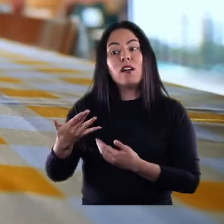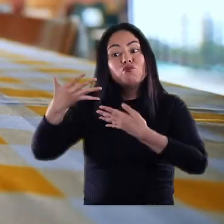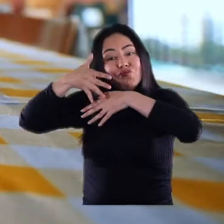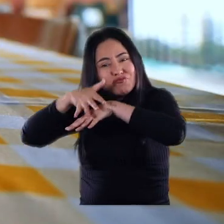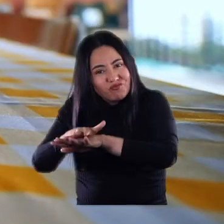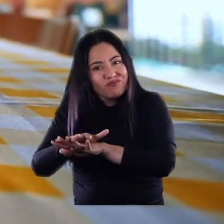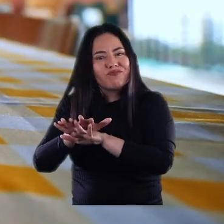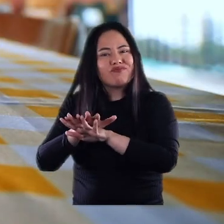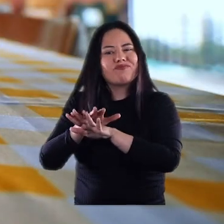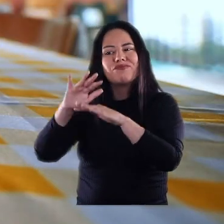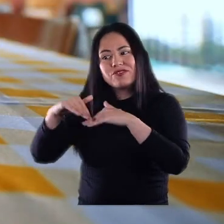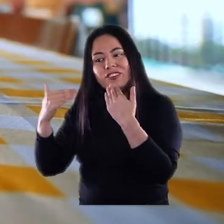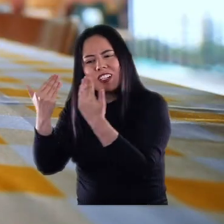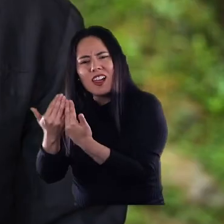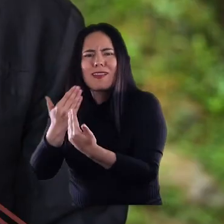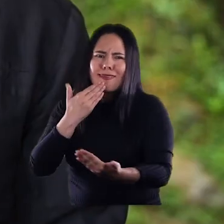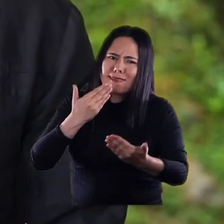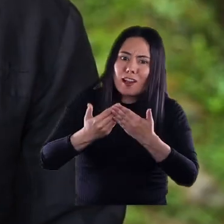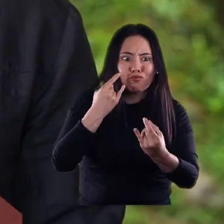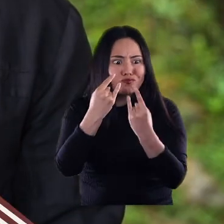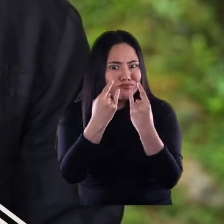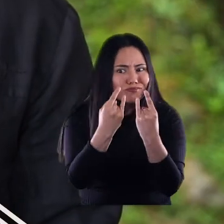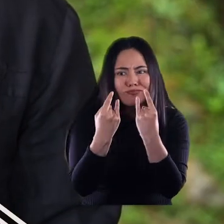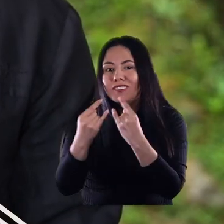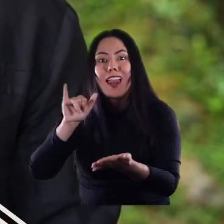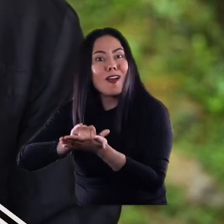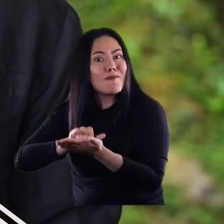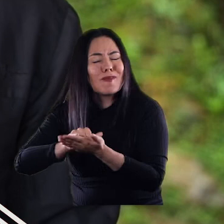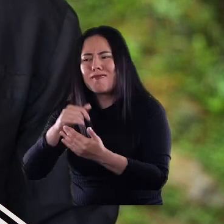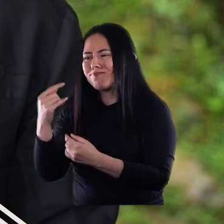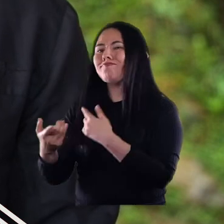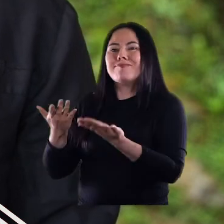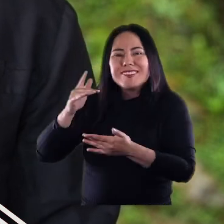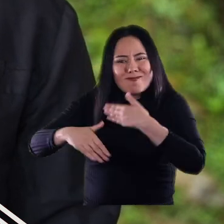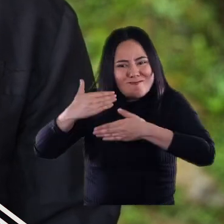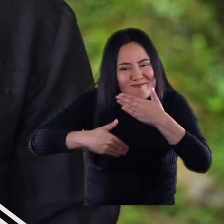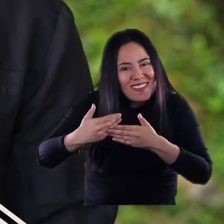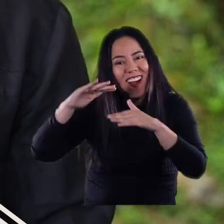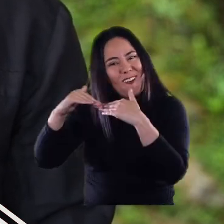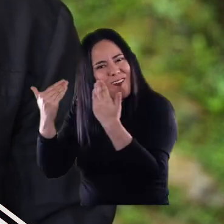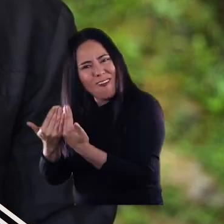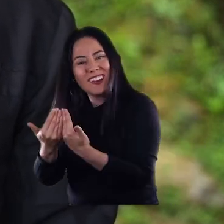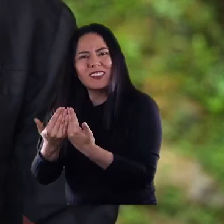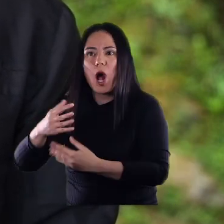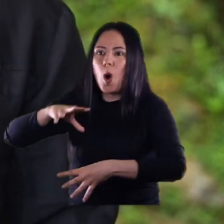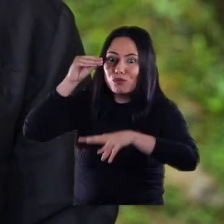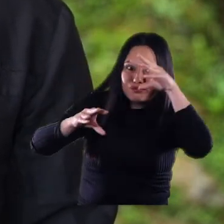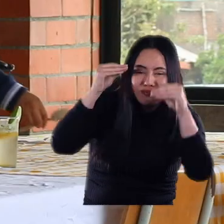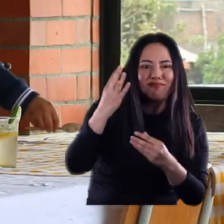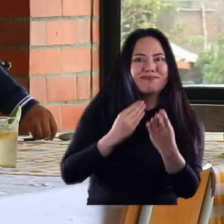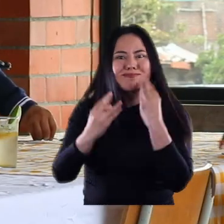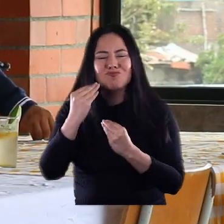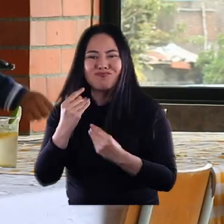Esta articulación la logramos con las instituciones educativas gracias al interés de las mismas instituciones de poder generar una doble titulación en sus